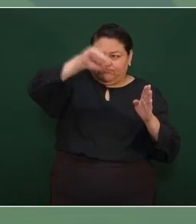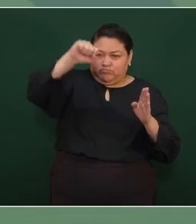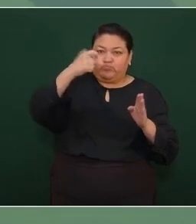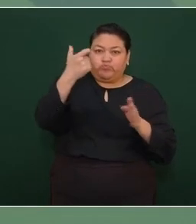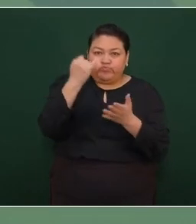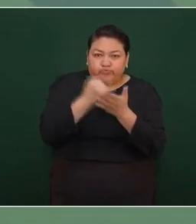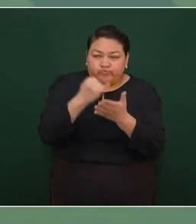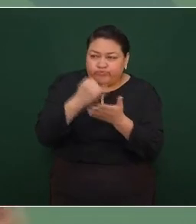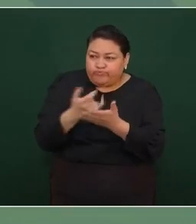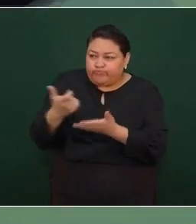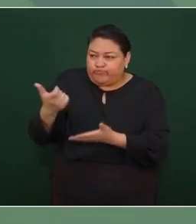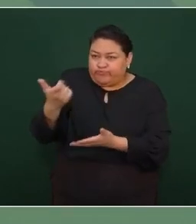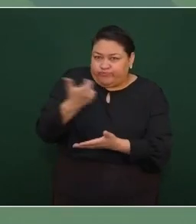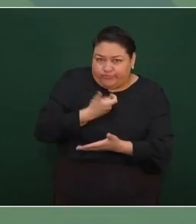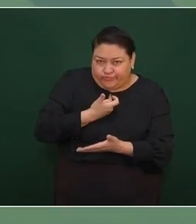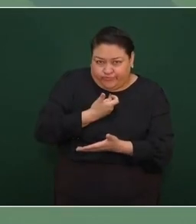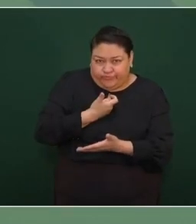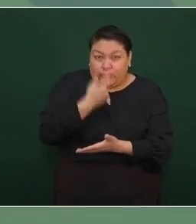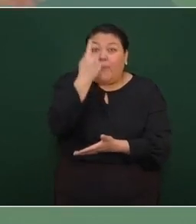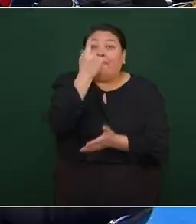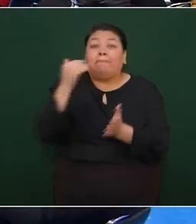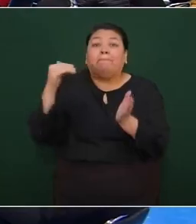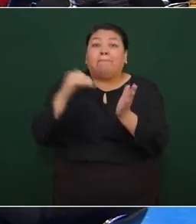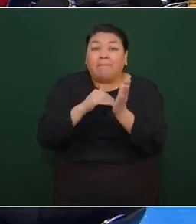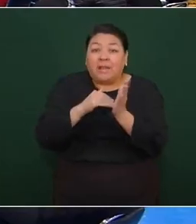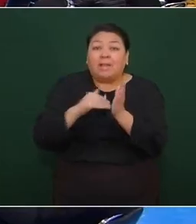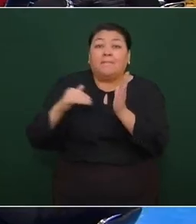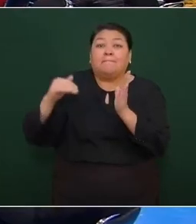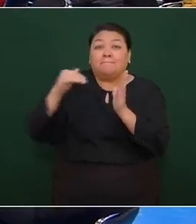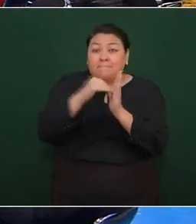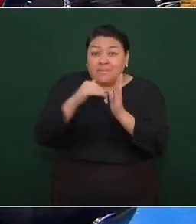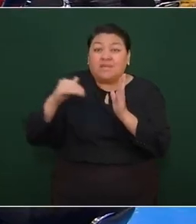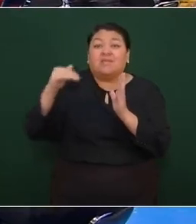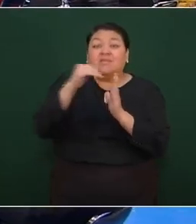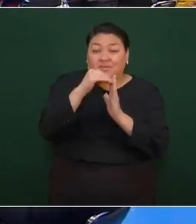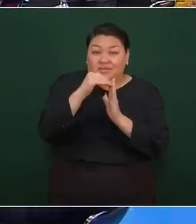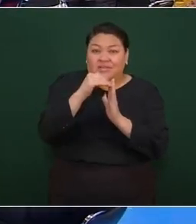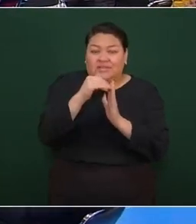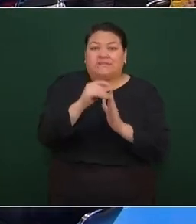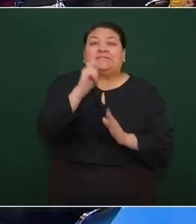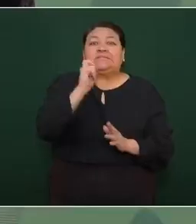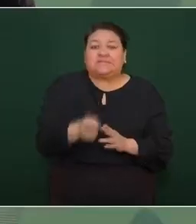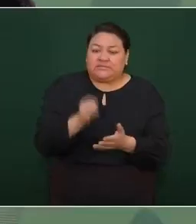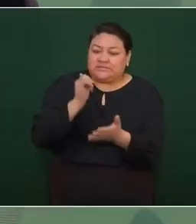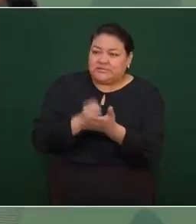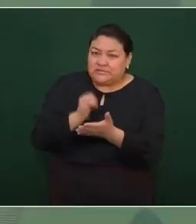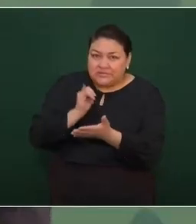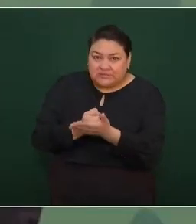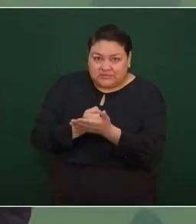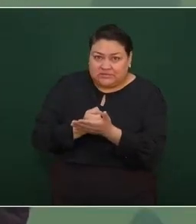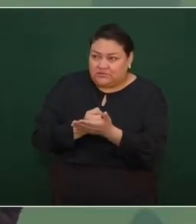en términos cuantitativos. O sea, se ha incrementado la recaudación.